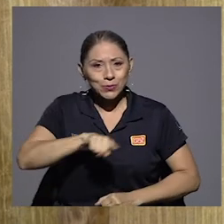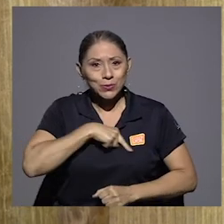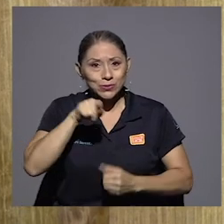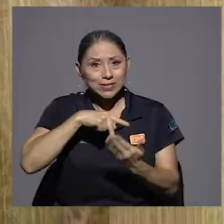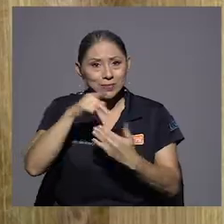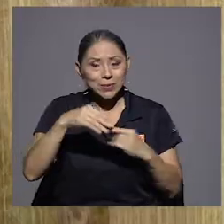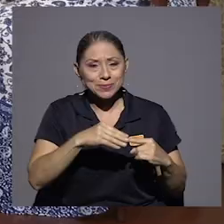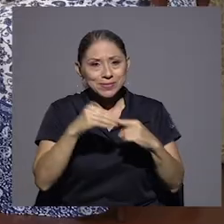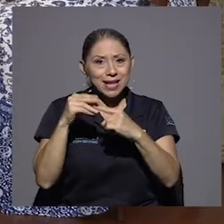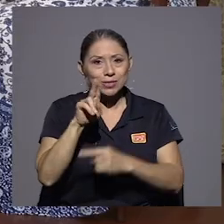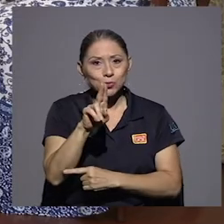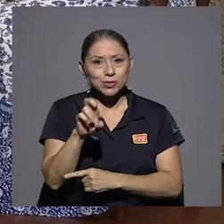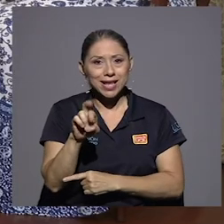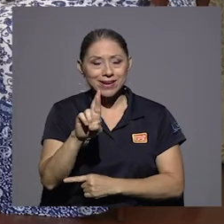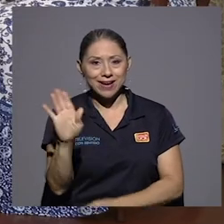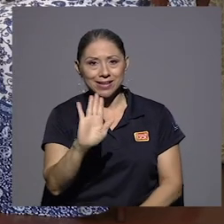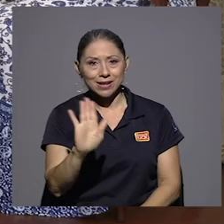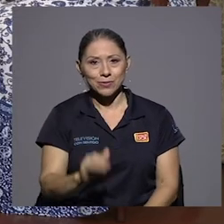UCR hasta luego